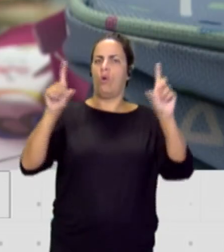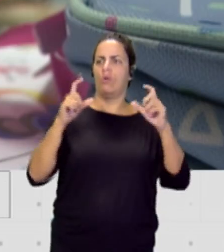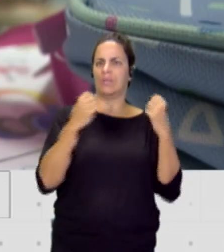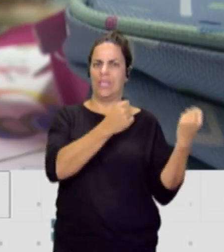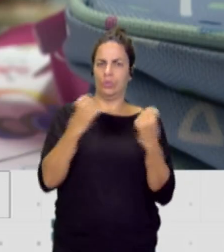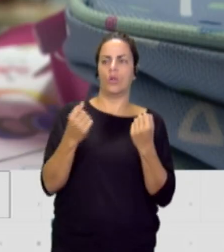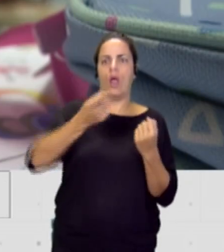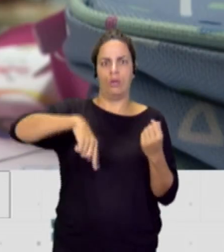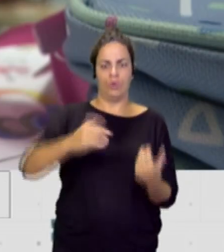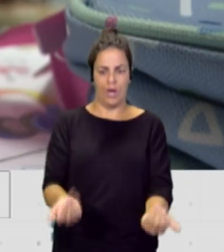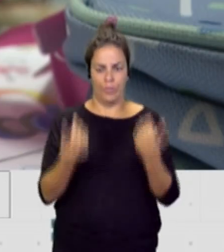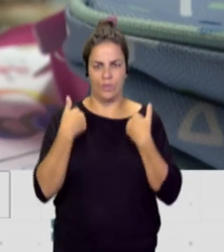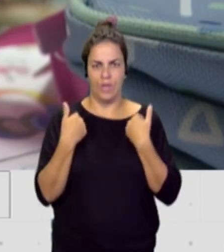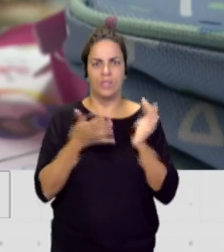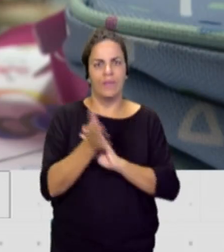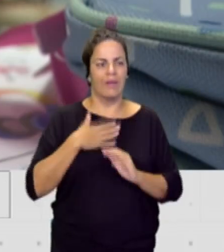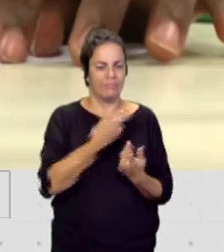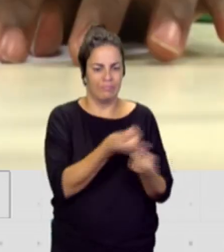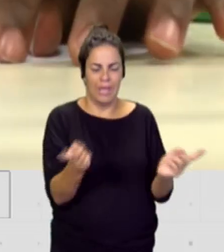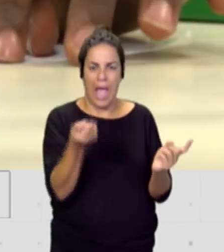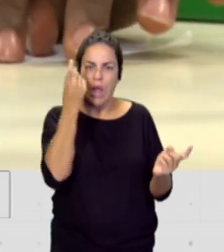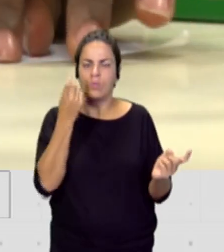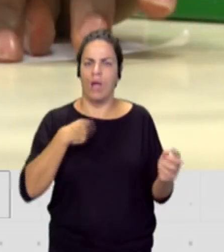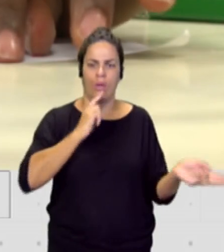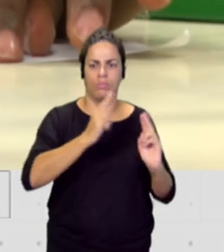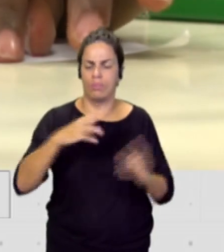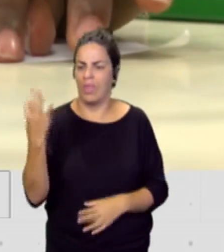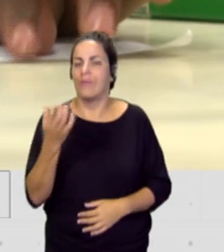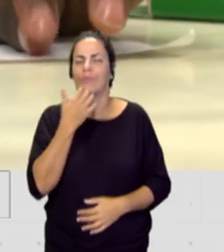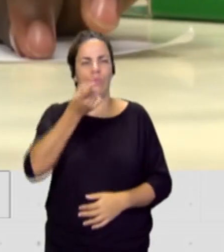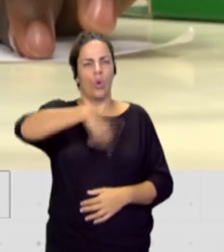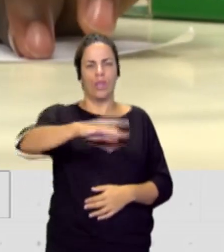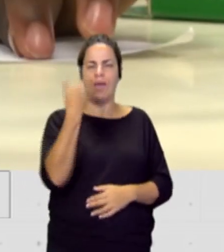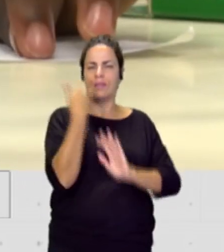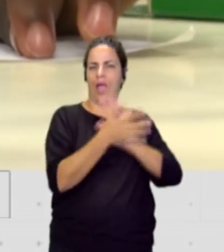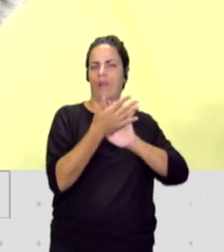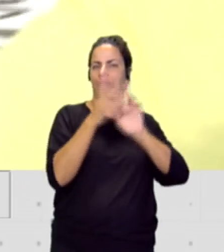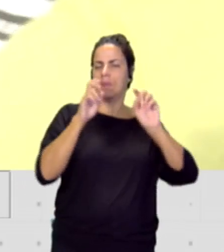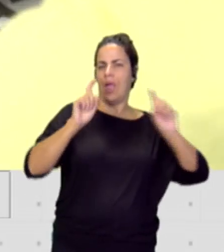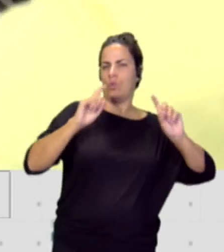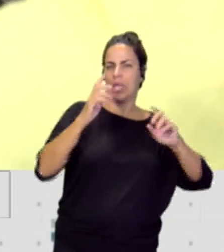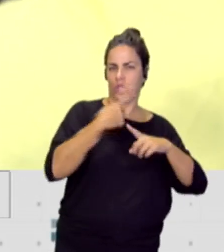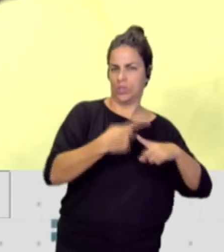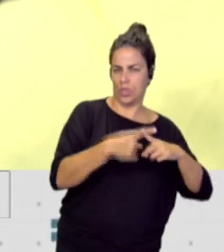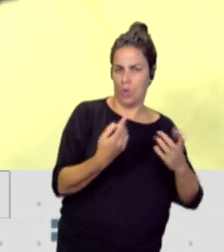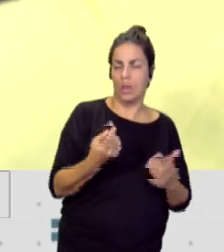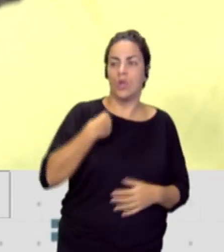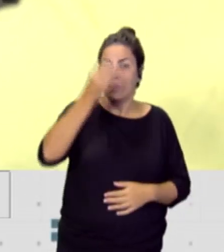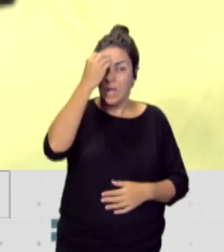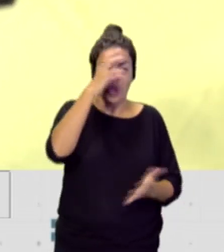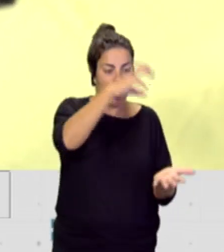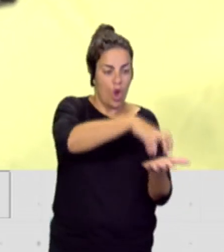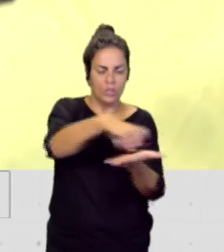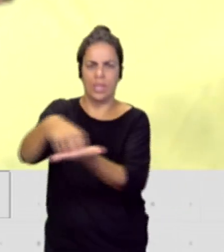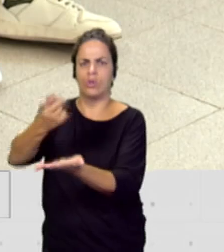respuesta a nuestro alumnado. Antes estaban hablando de educación sexual. Yo creo que en los centros tenemos mucha responsabilidad para